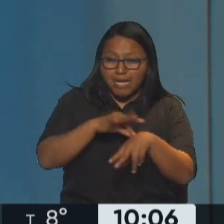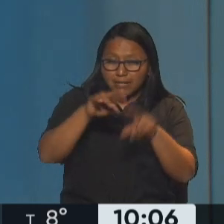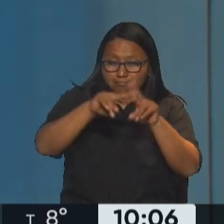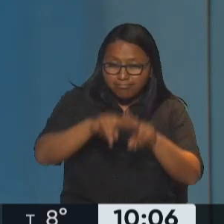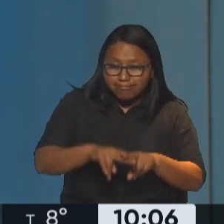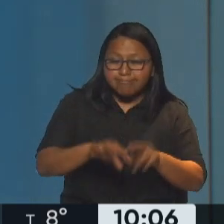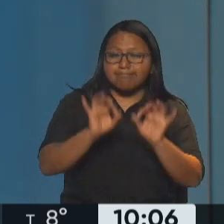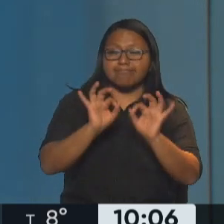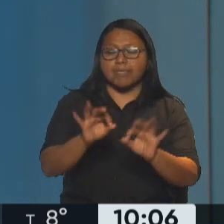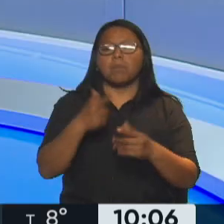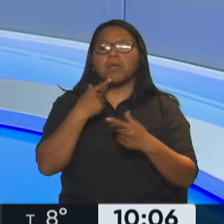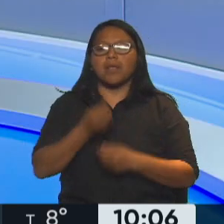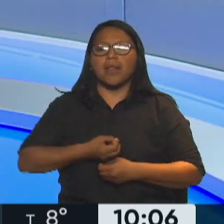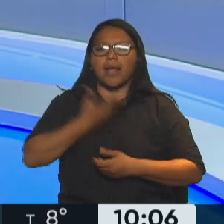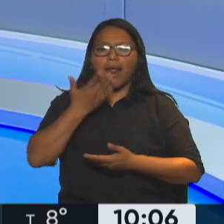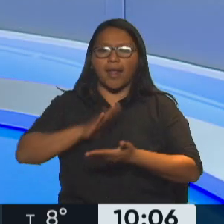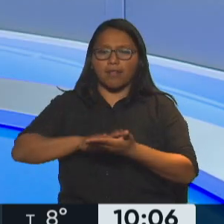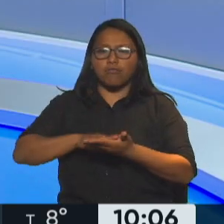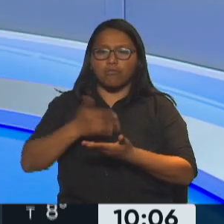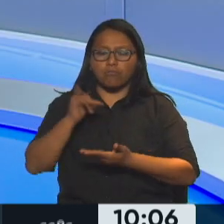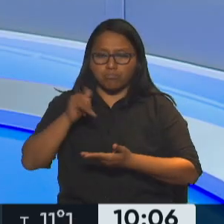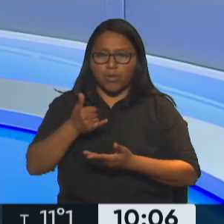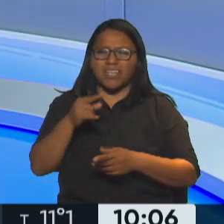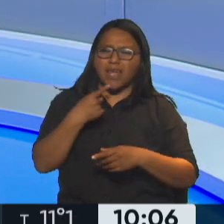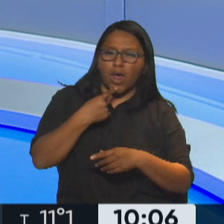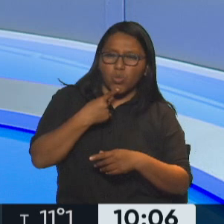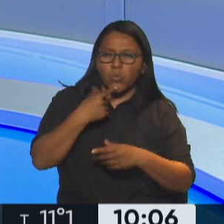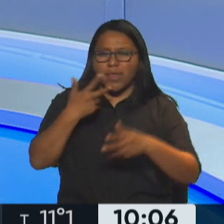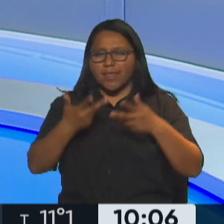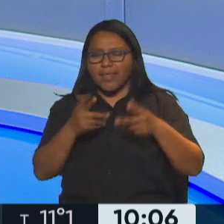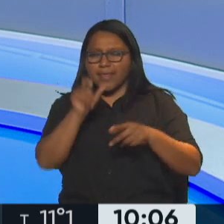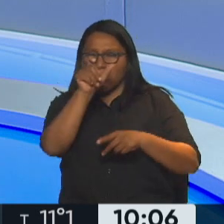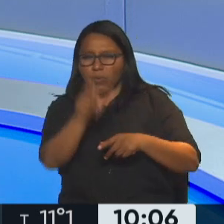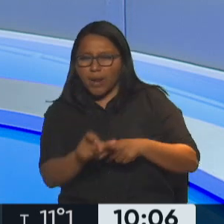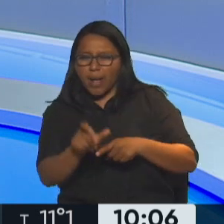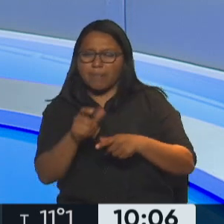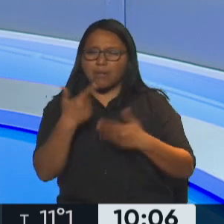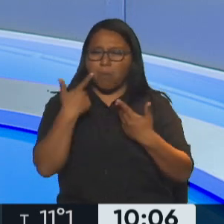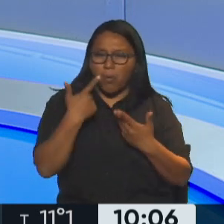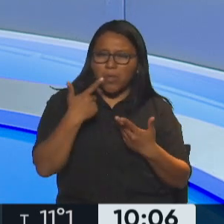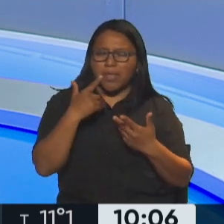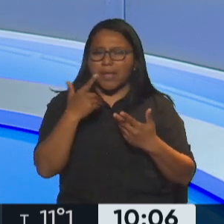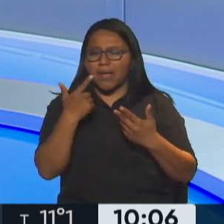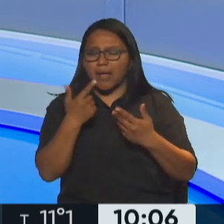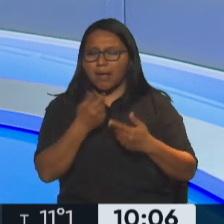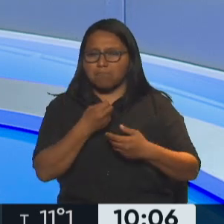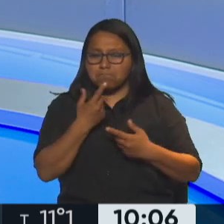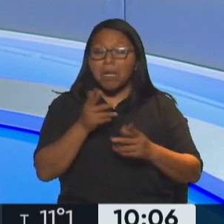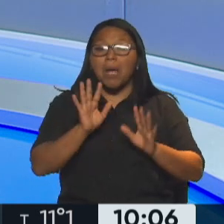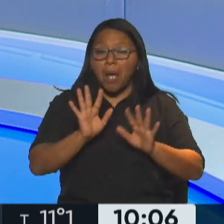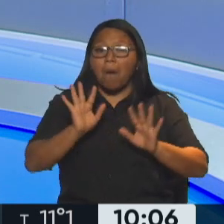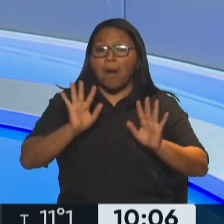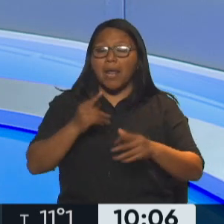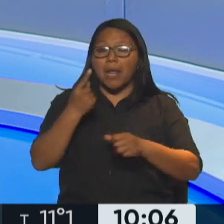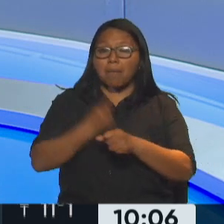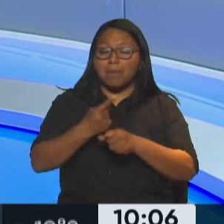declaración indagatoria. Es decir, que esta duda que teníamos respecto de si era imputable o no, en principio, el